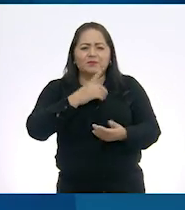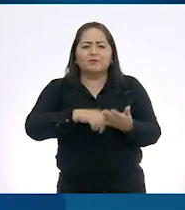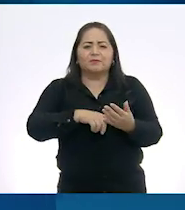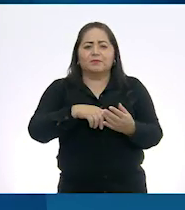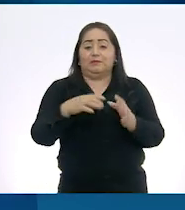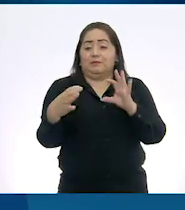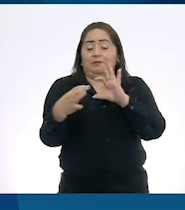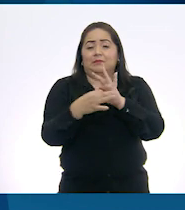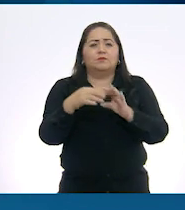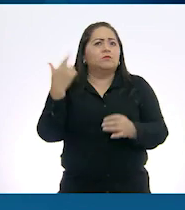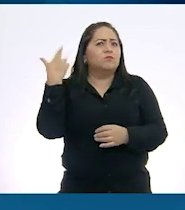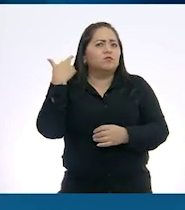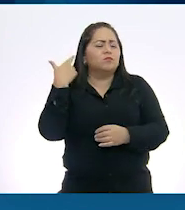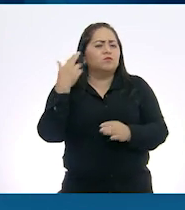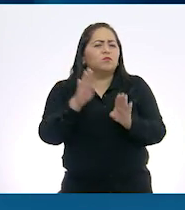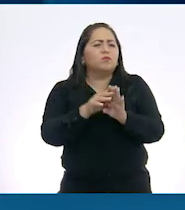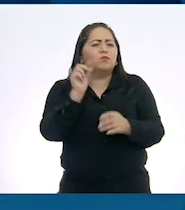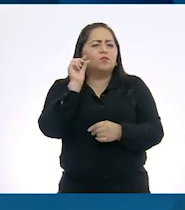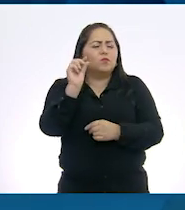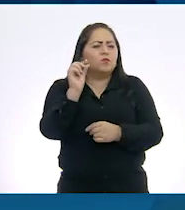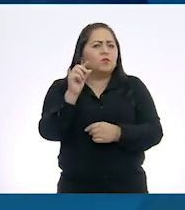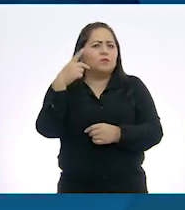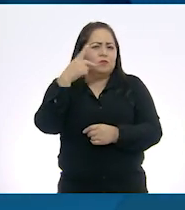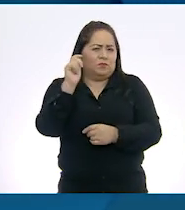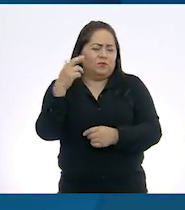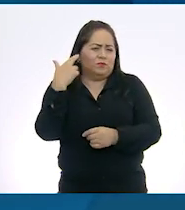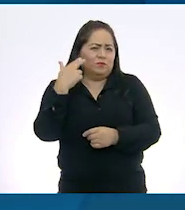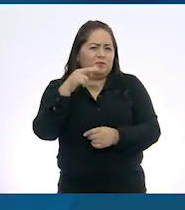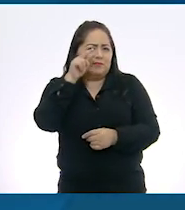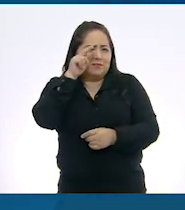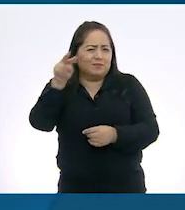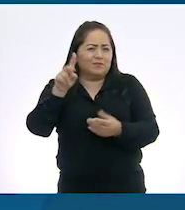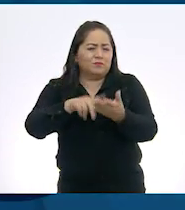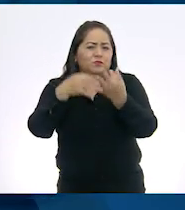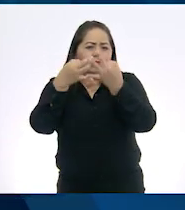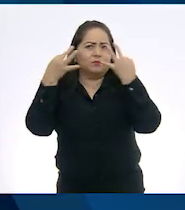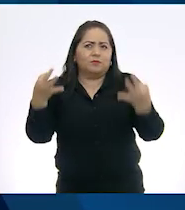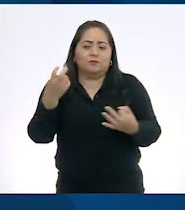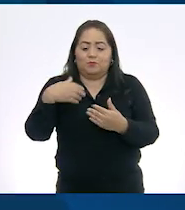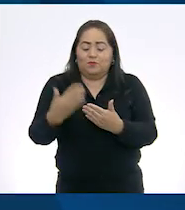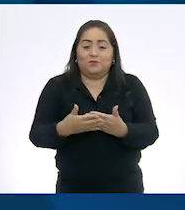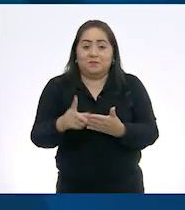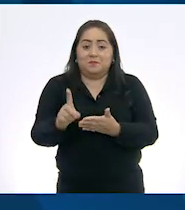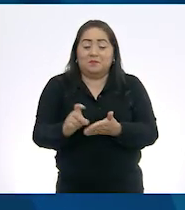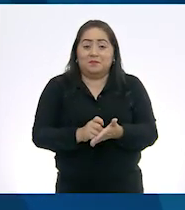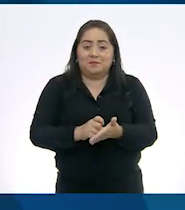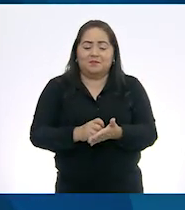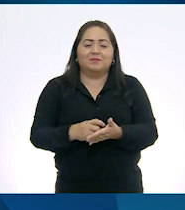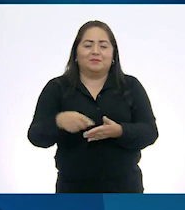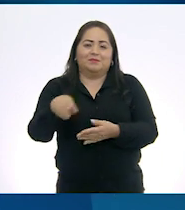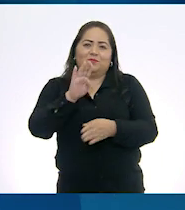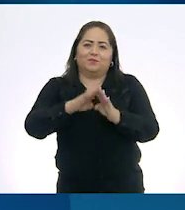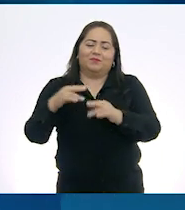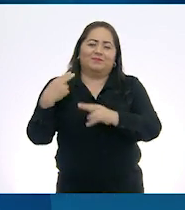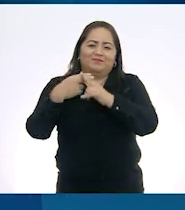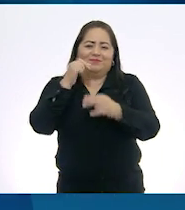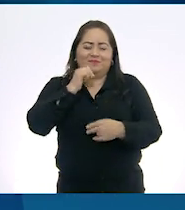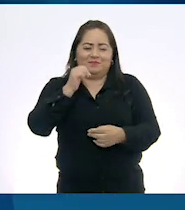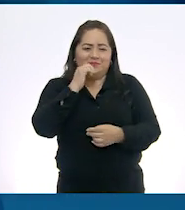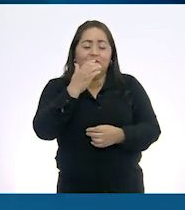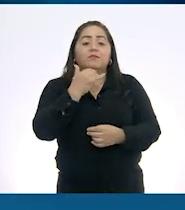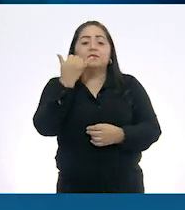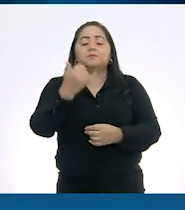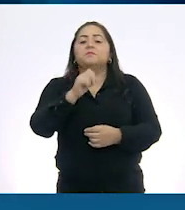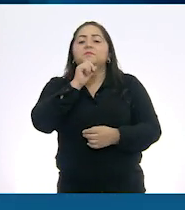vínculo, vamos a escuchar un poquito de la música que vemos en nuestra tierra en este próximo mes. El día 1 de noviembre, festejamos el chantolo.